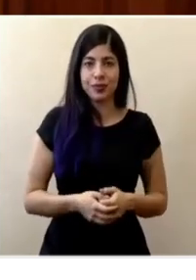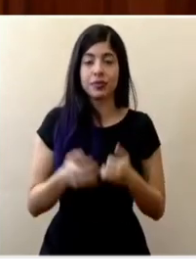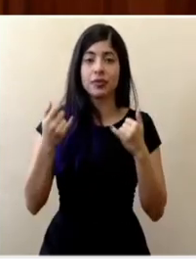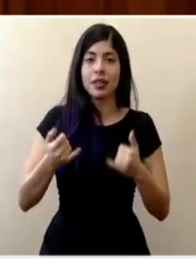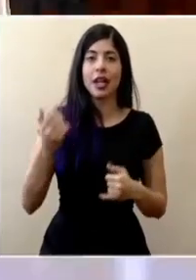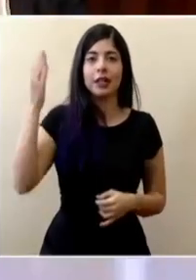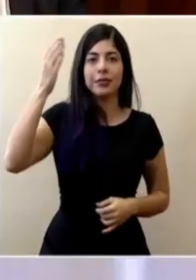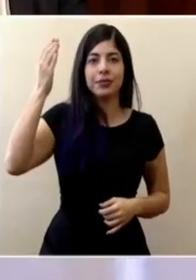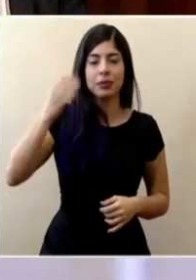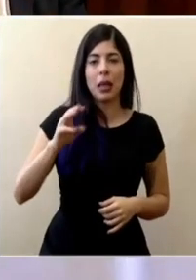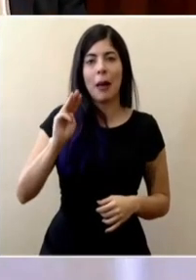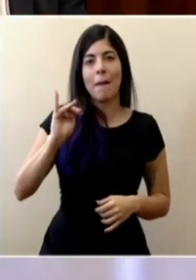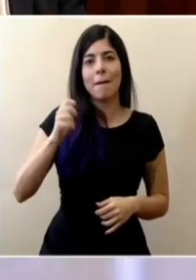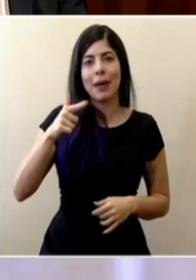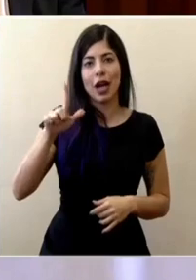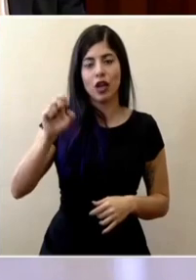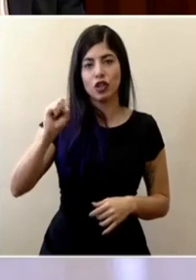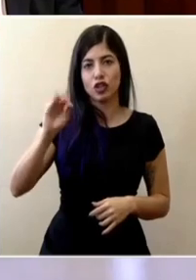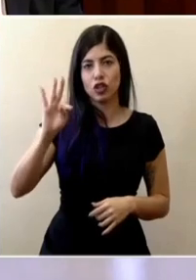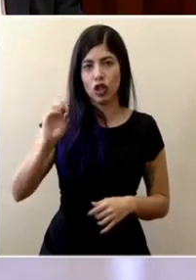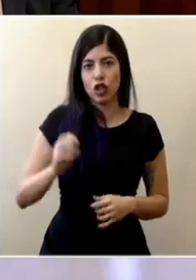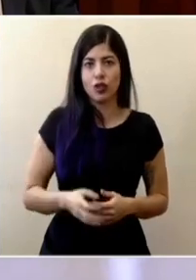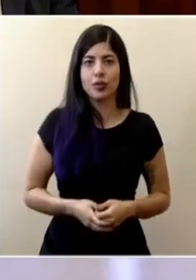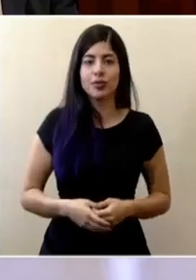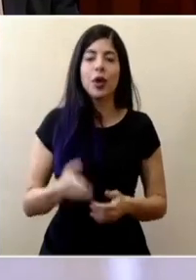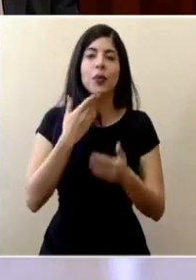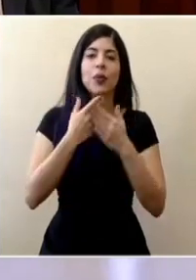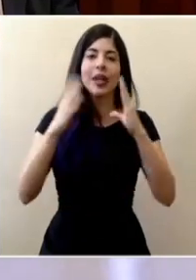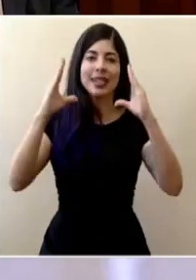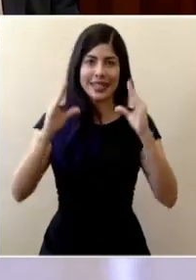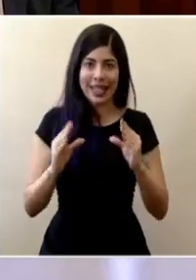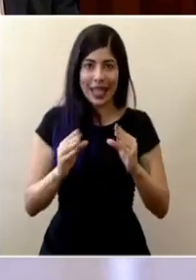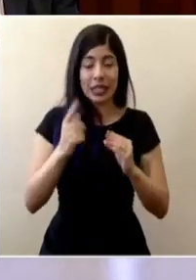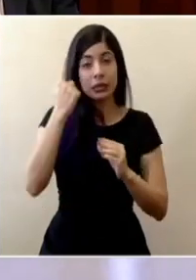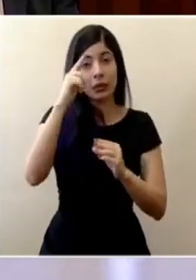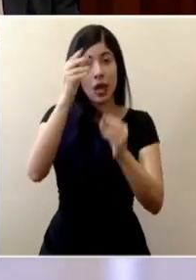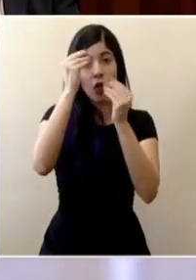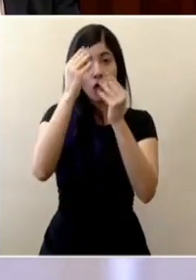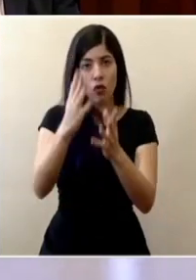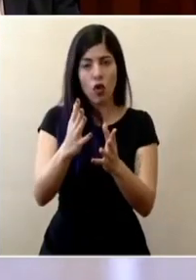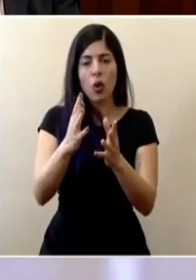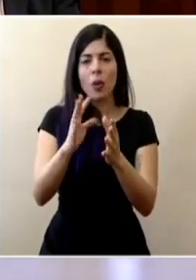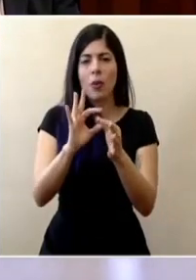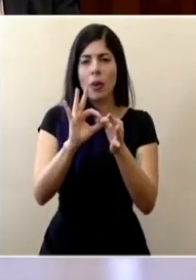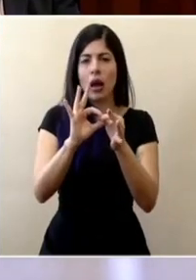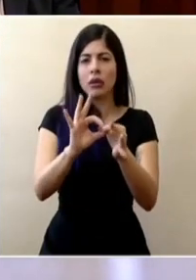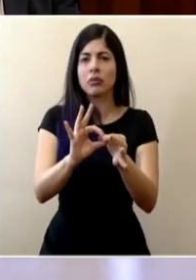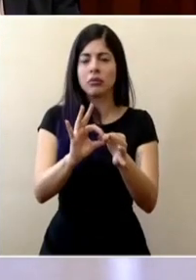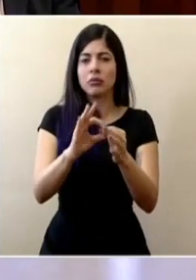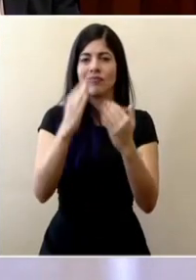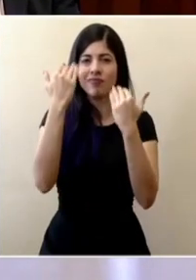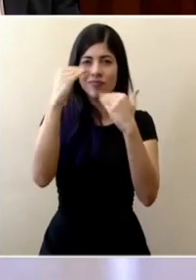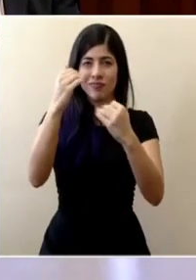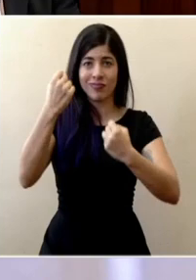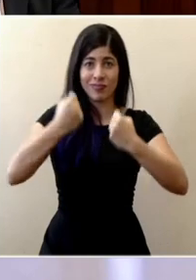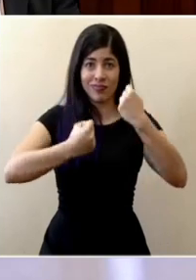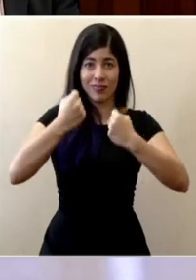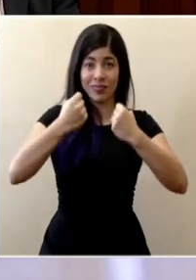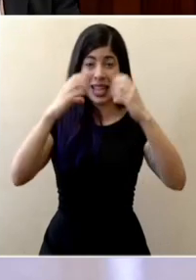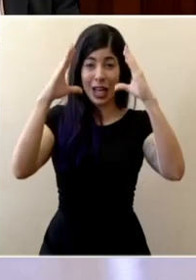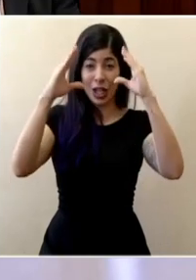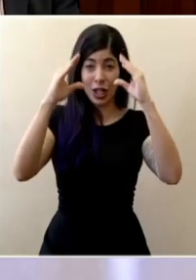Recibimos el mensaje de don Michael Soto. Sí, muy buenas tardes. Para informarles respecto a la restricción vehicular